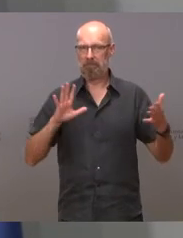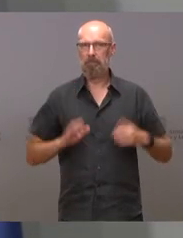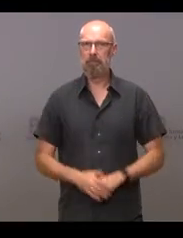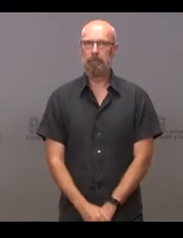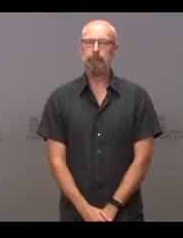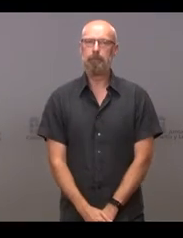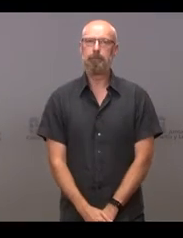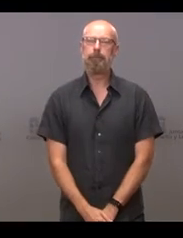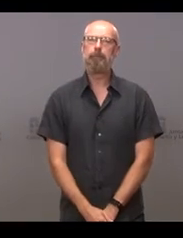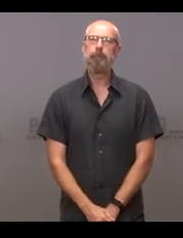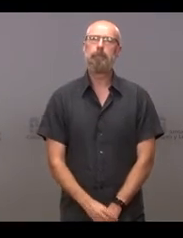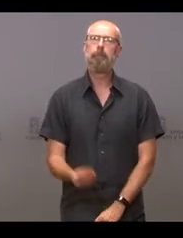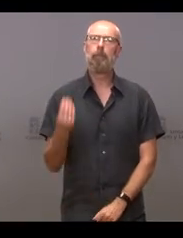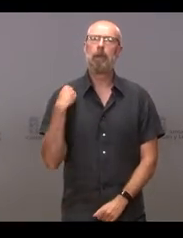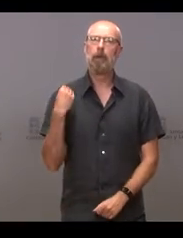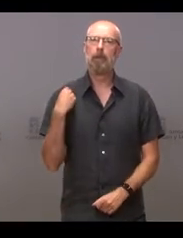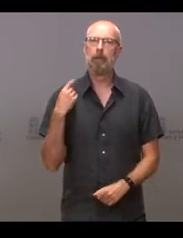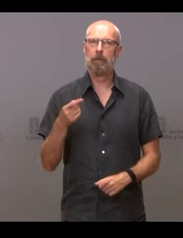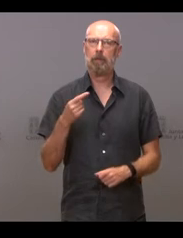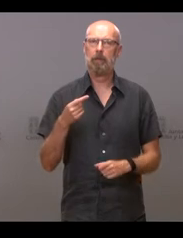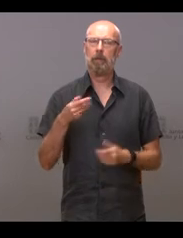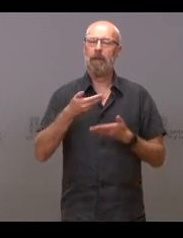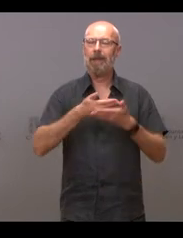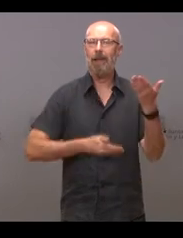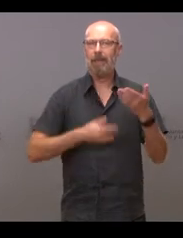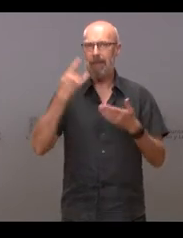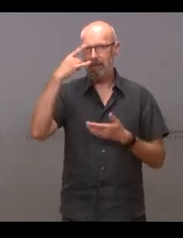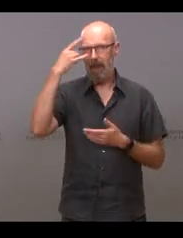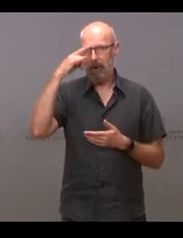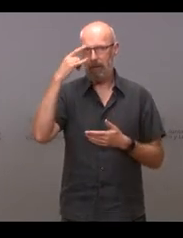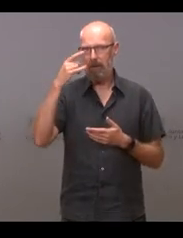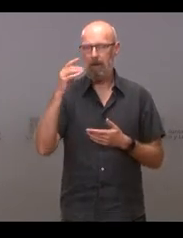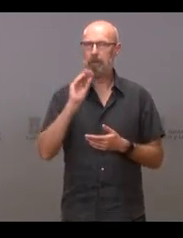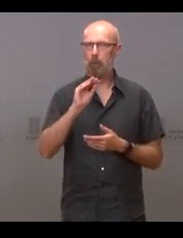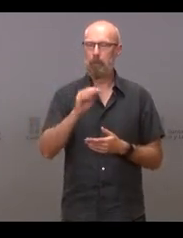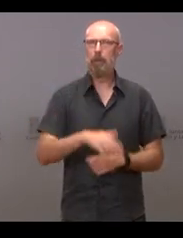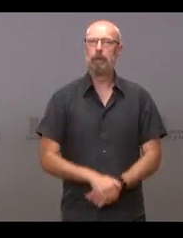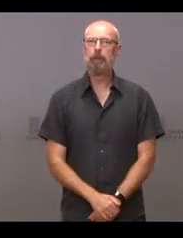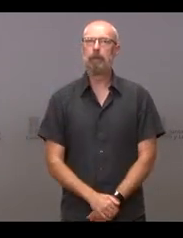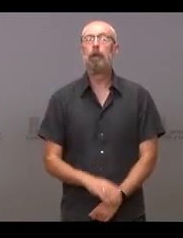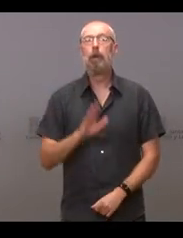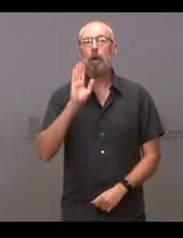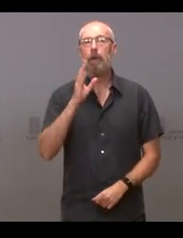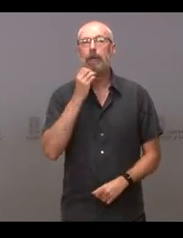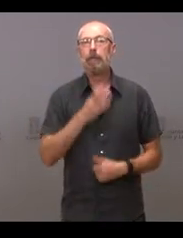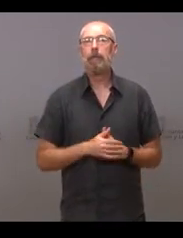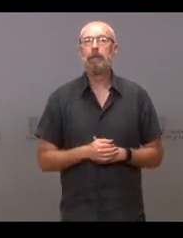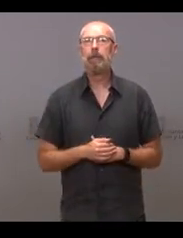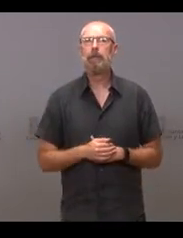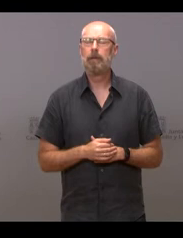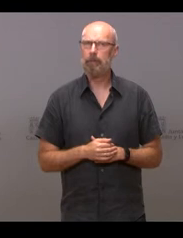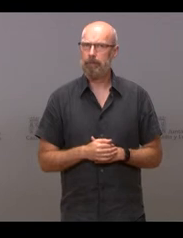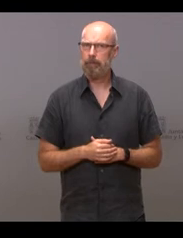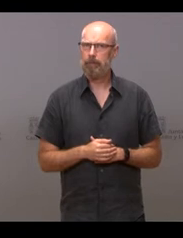Es el turno ahora de Javier Hernández de la Gaceta de Salamanca. Adelante, Javier. Hola, ¿qué tal? Bueno, en relación a